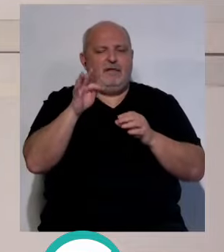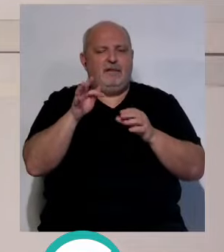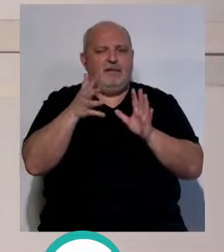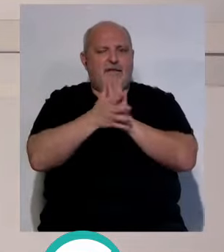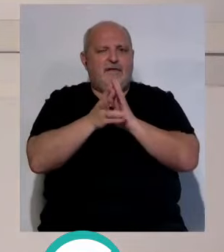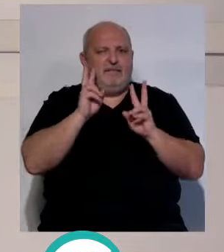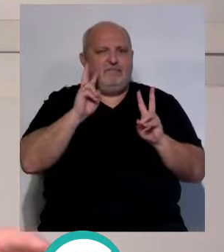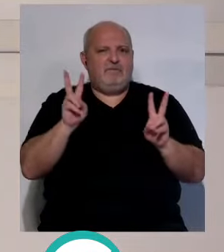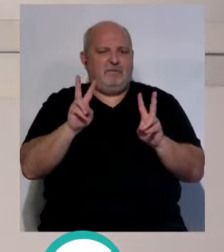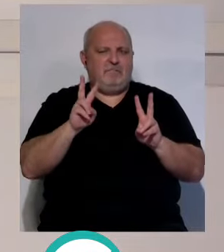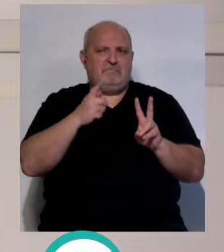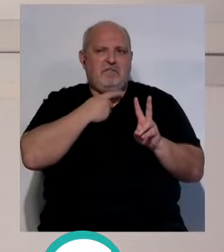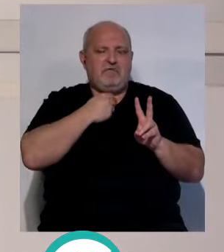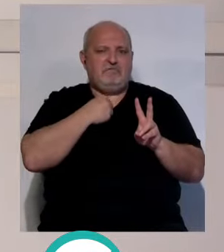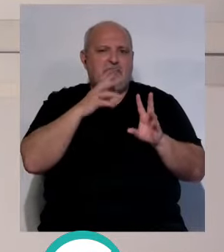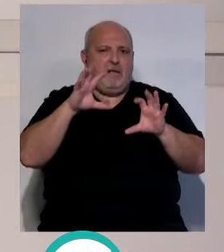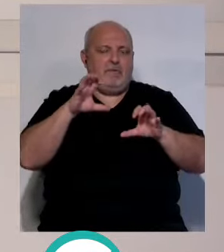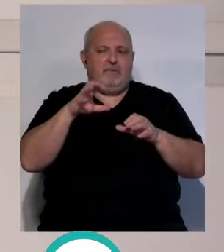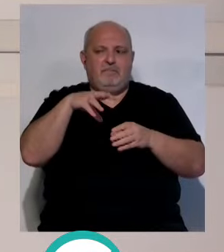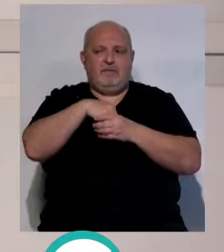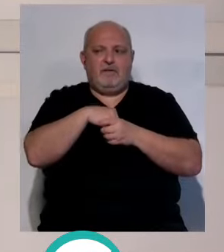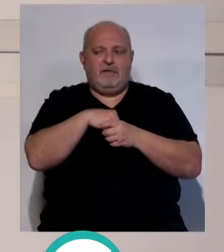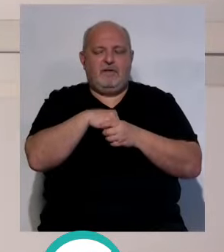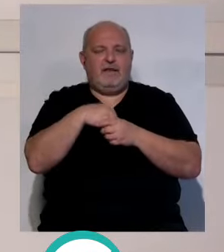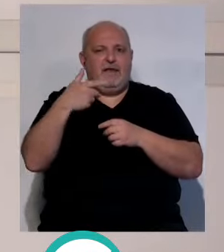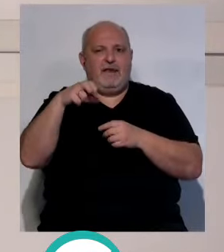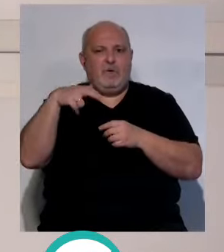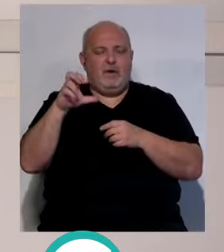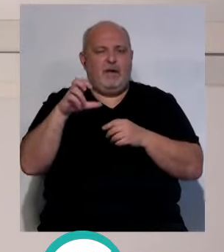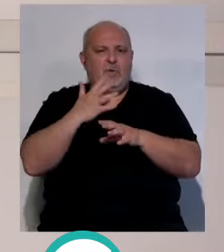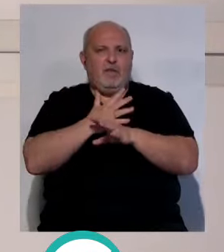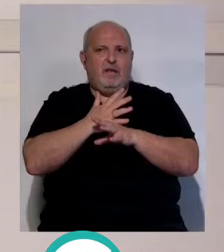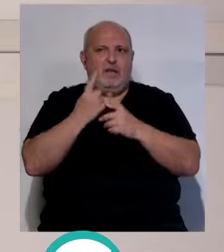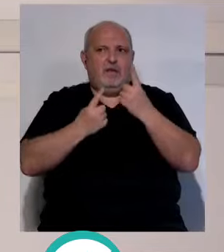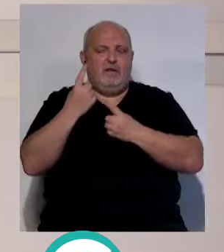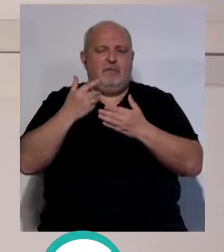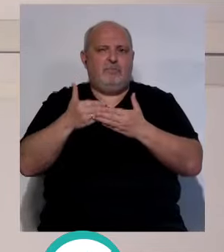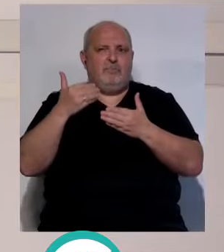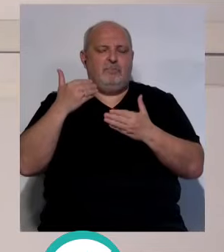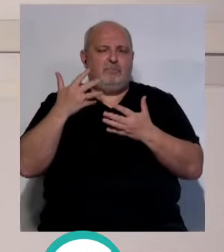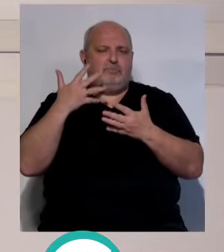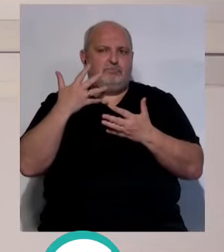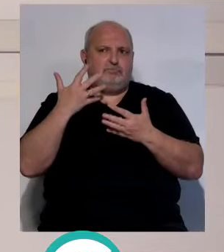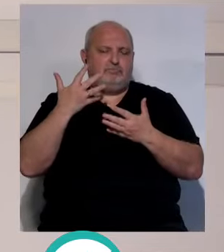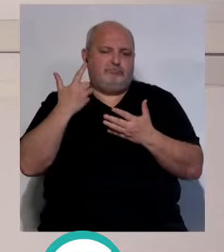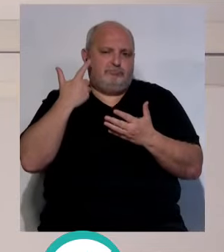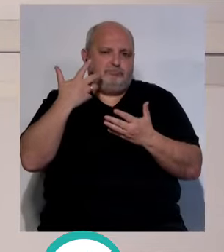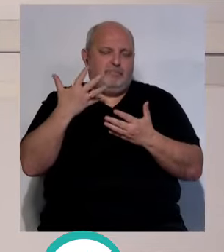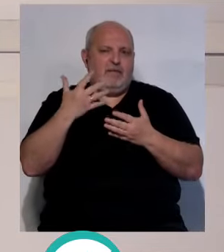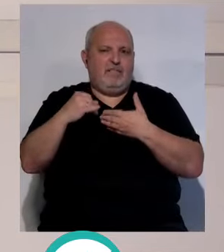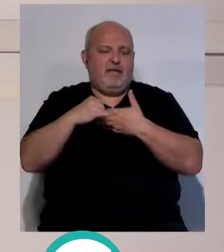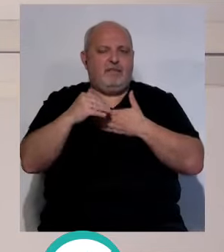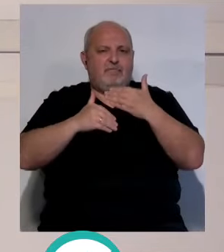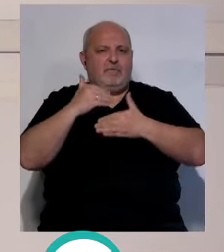revivir un momento porque seguimos aprendiendo del Genuine y sobre todo de esos jugadores ya con cierto renombre y prestigio que se